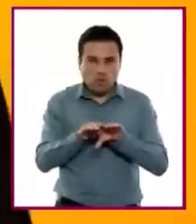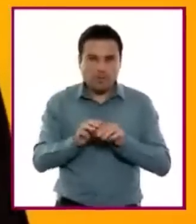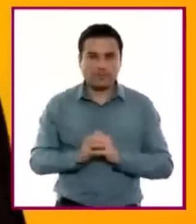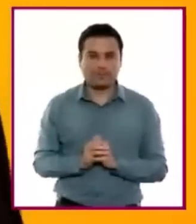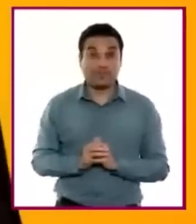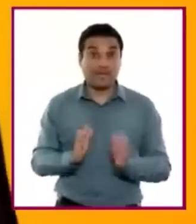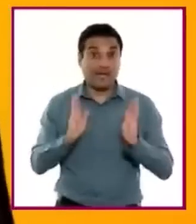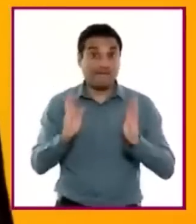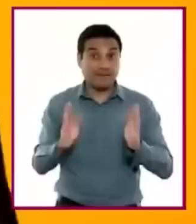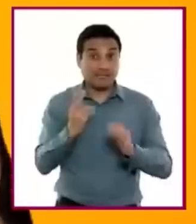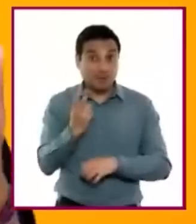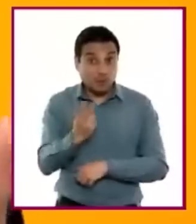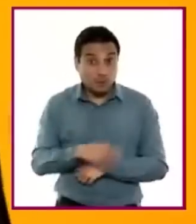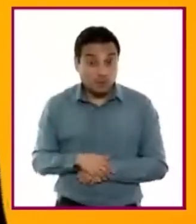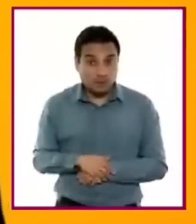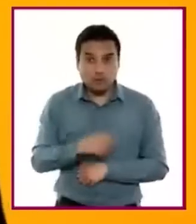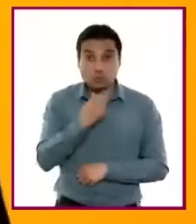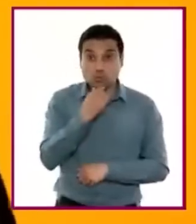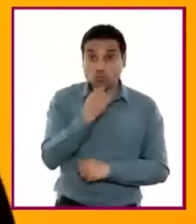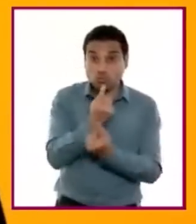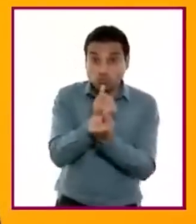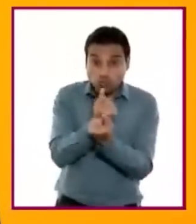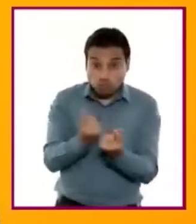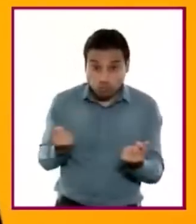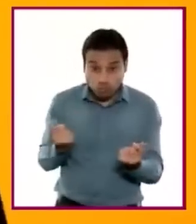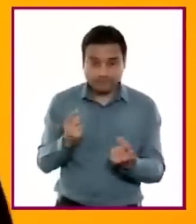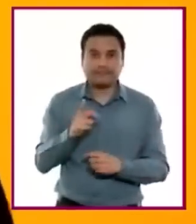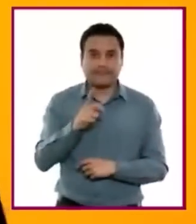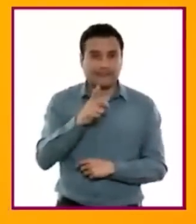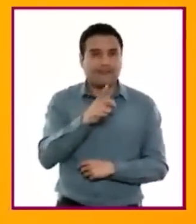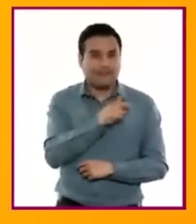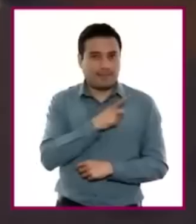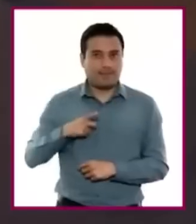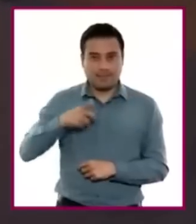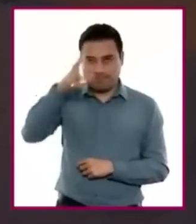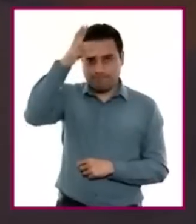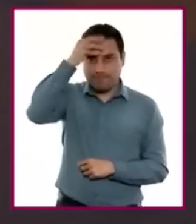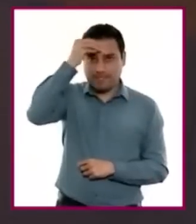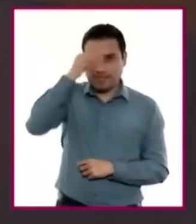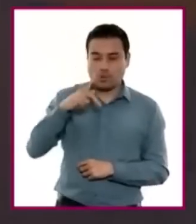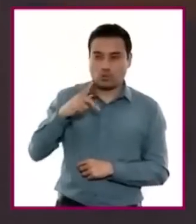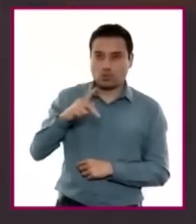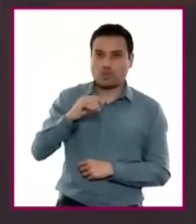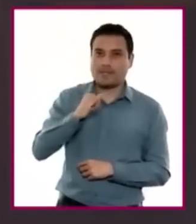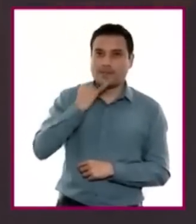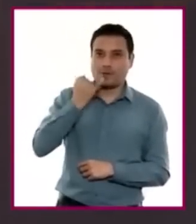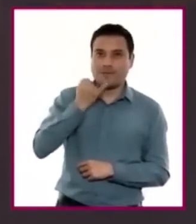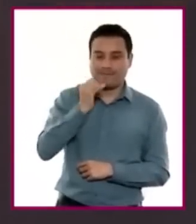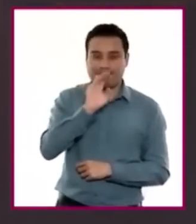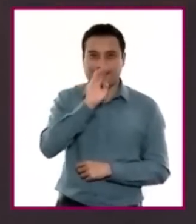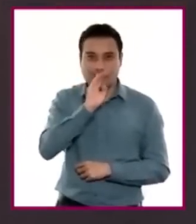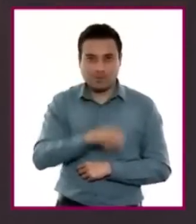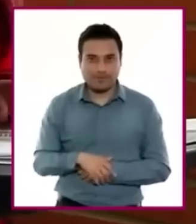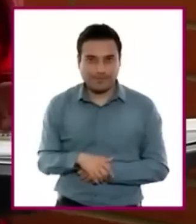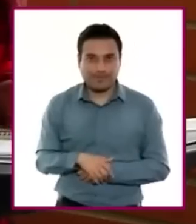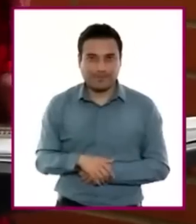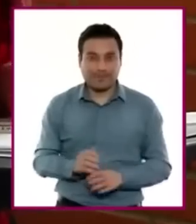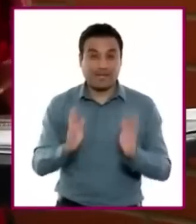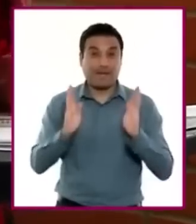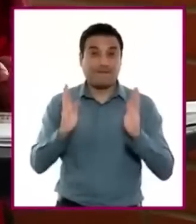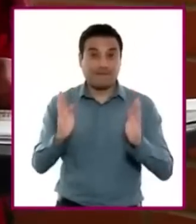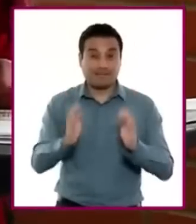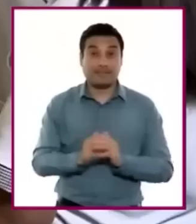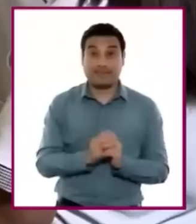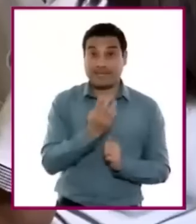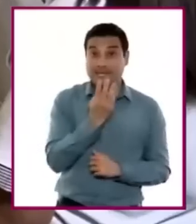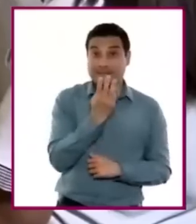las niñas y niños vivan los procesos de aprendizaje en su lengua materna, mientras que, de las fases 3 a las